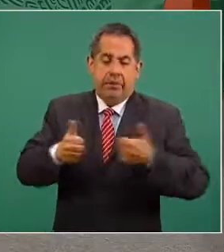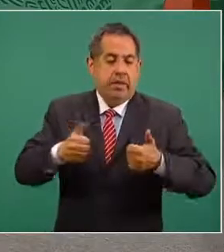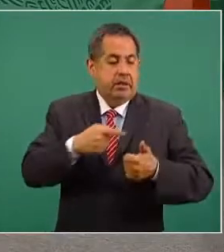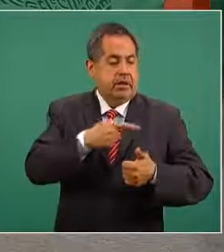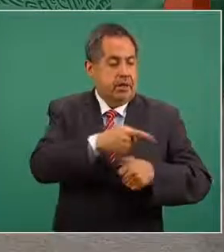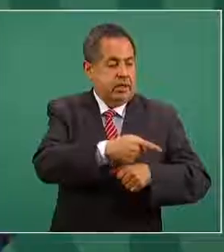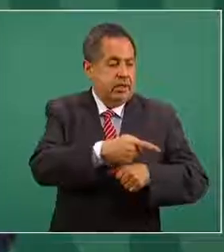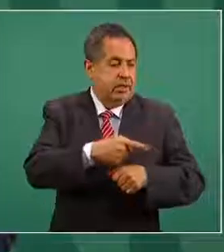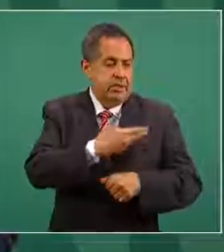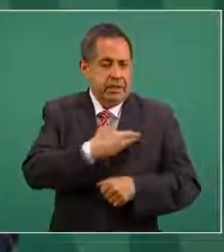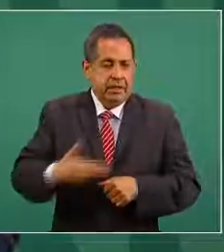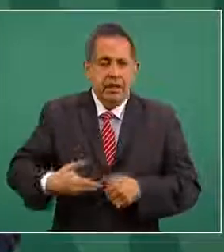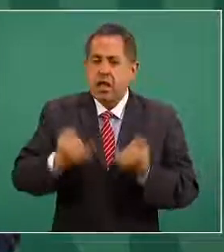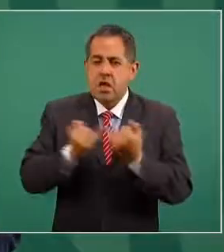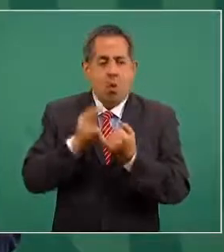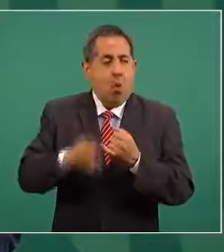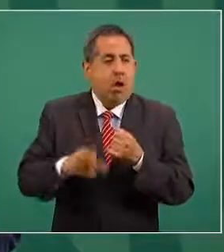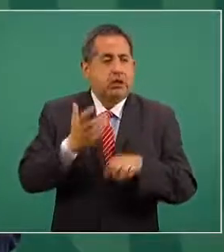Estados Unidos.